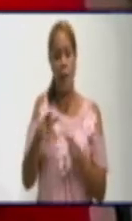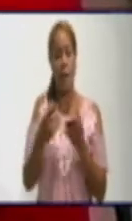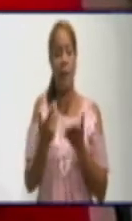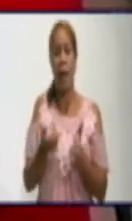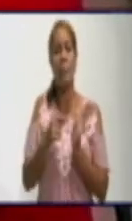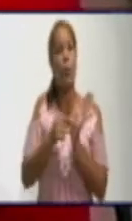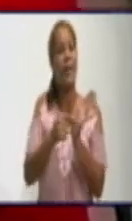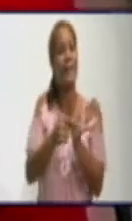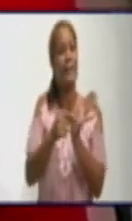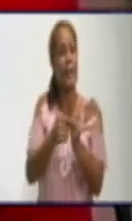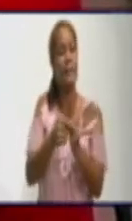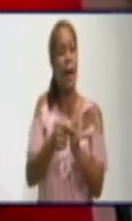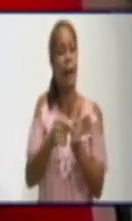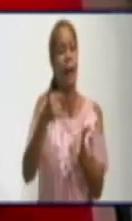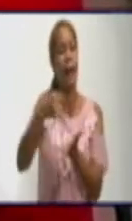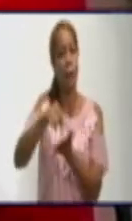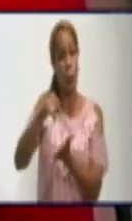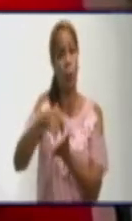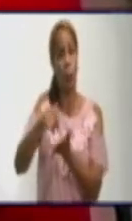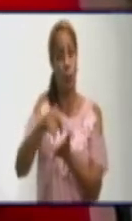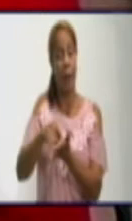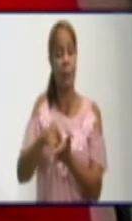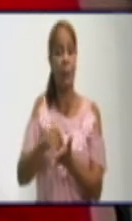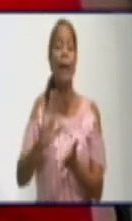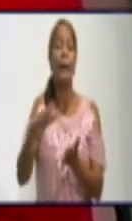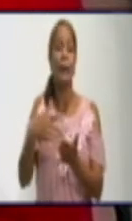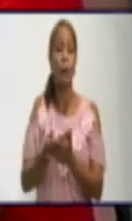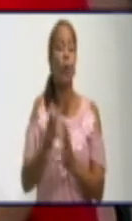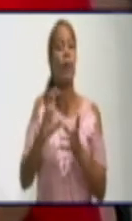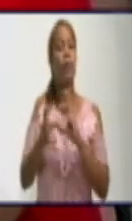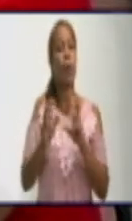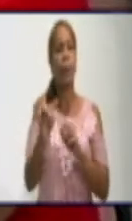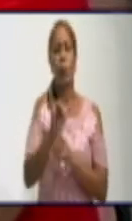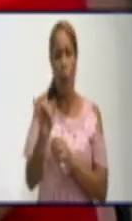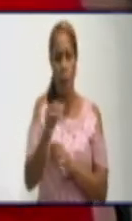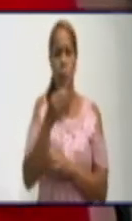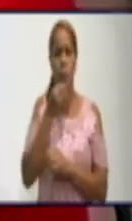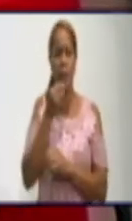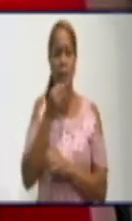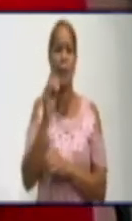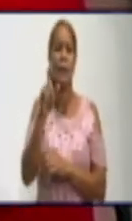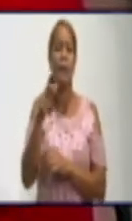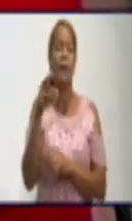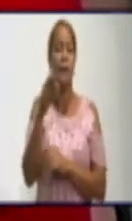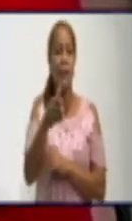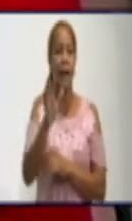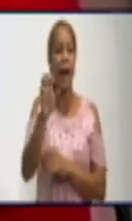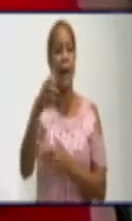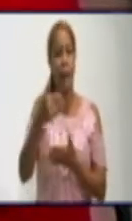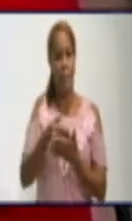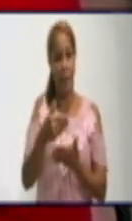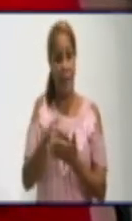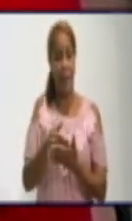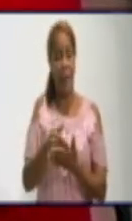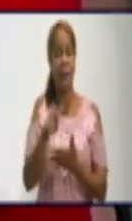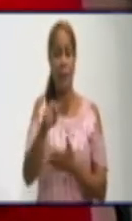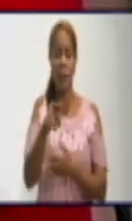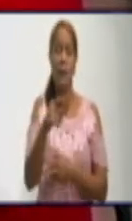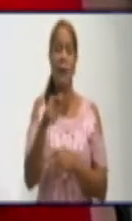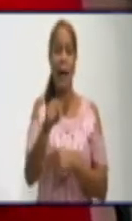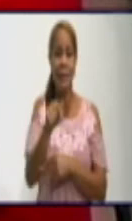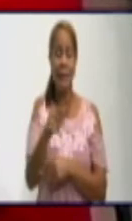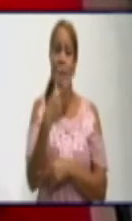dirigirse a la oficina comercial donde usted paga este servicio, donde está ubicado su contrato y allí se va a atender por